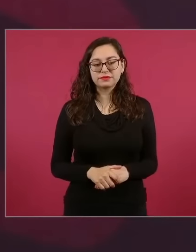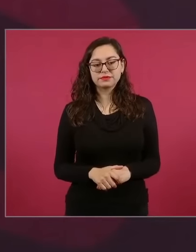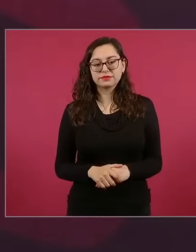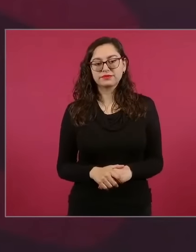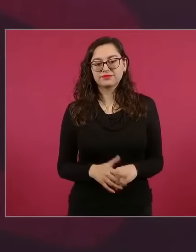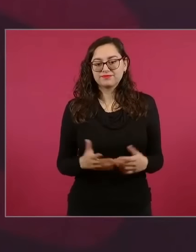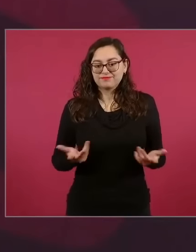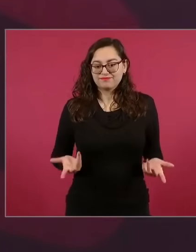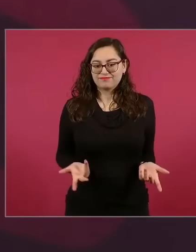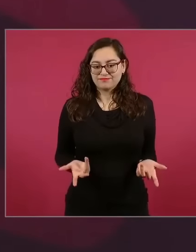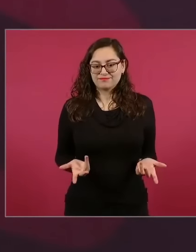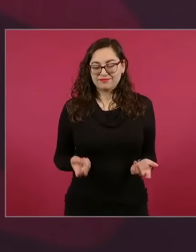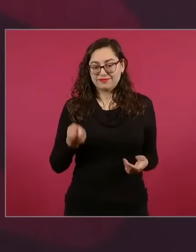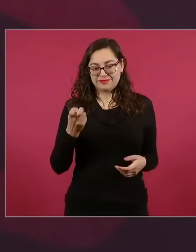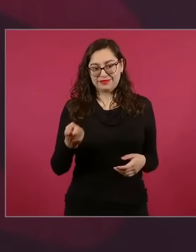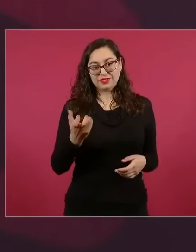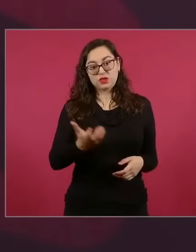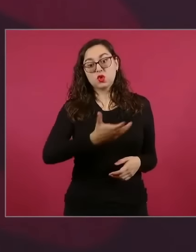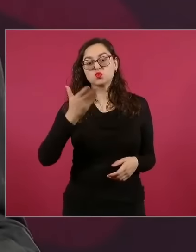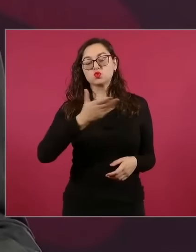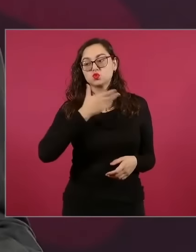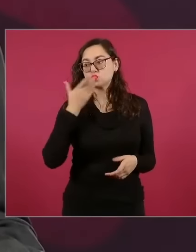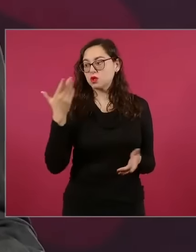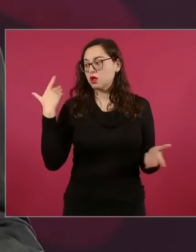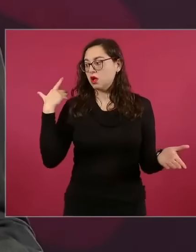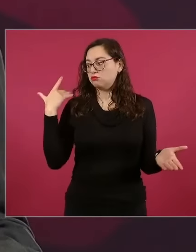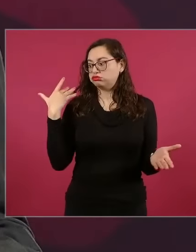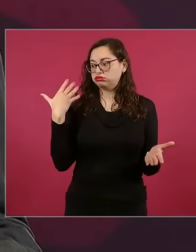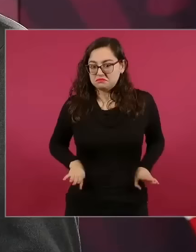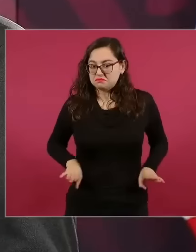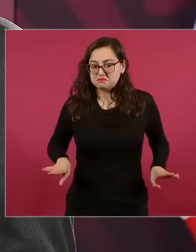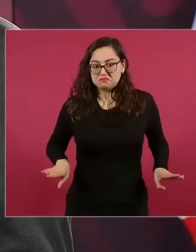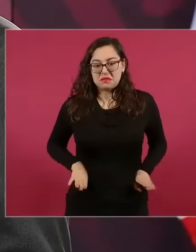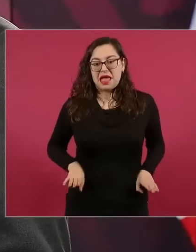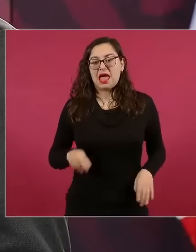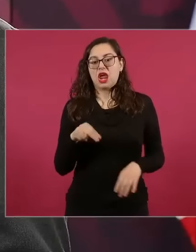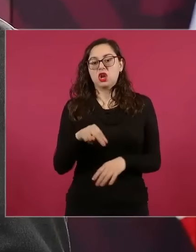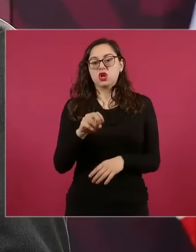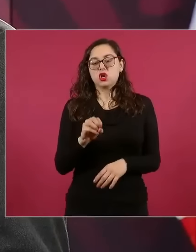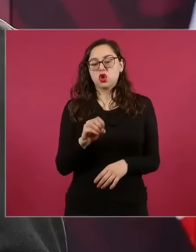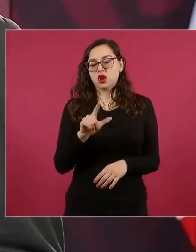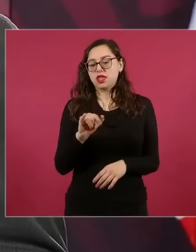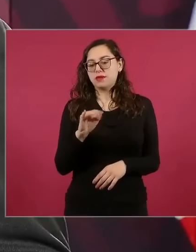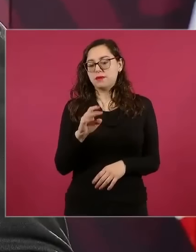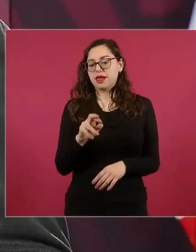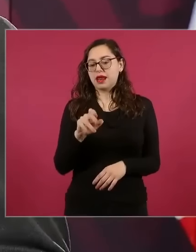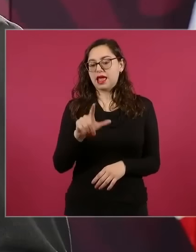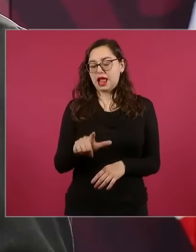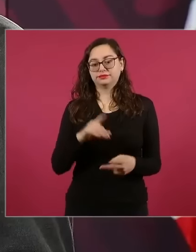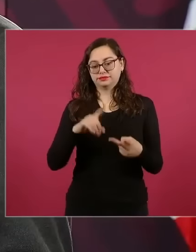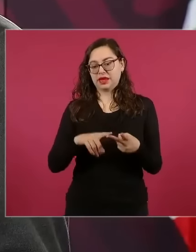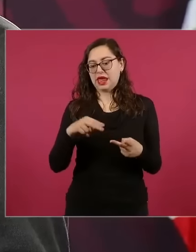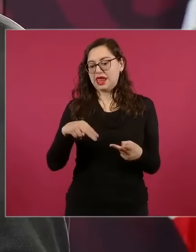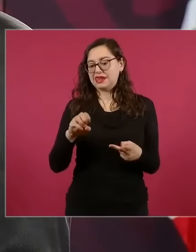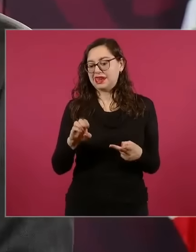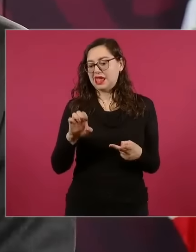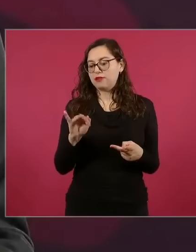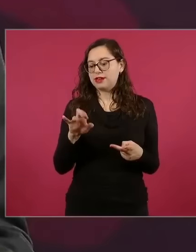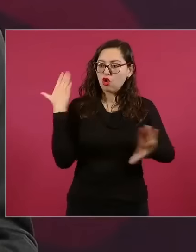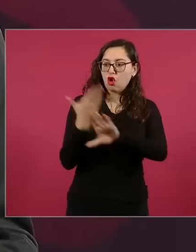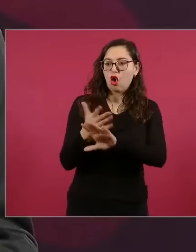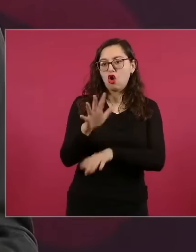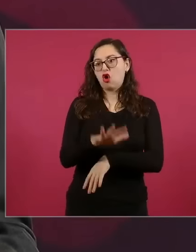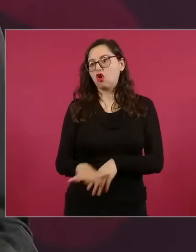esa política neoliberal, neoporfirista, antipopular, entreguista, nos llevó